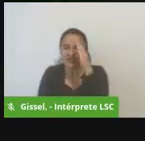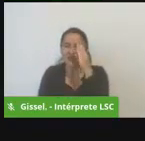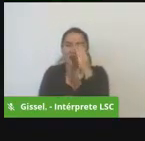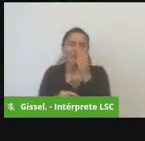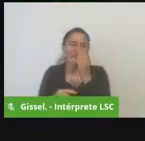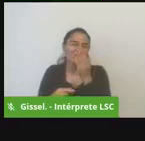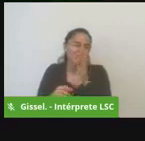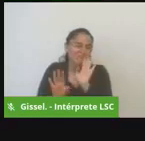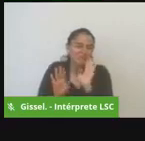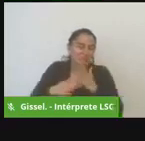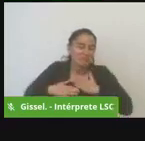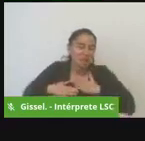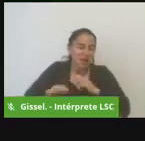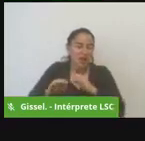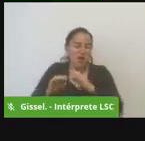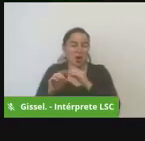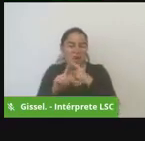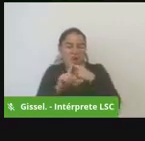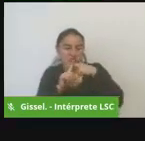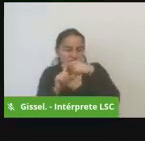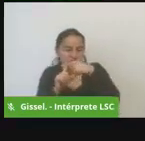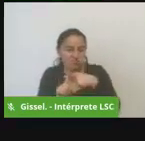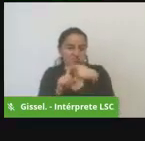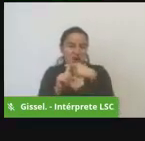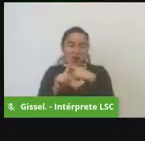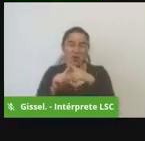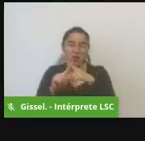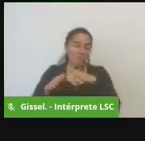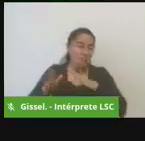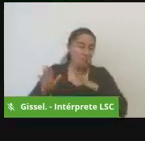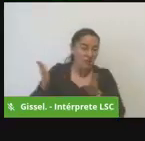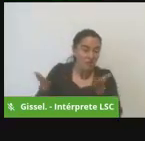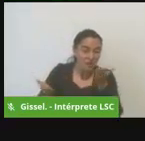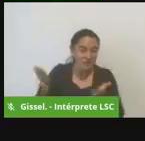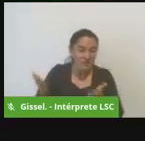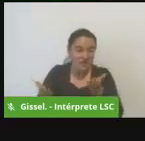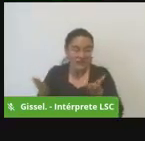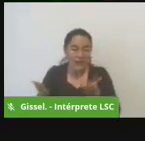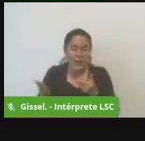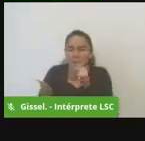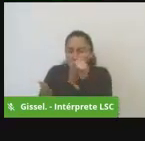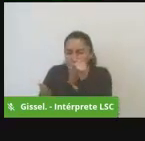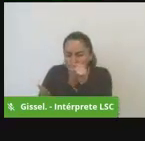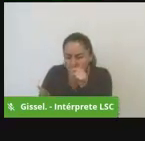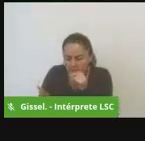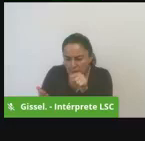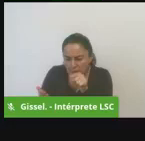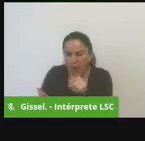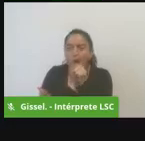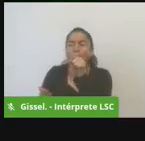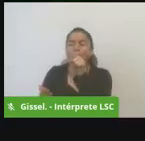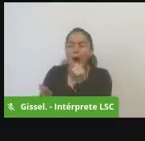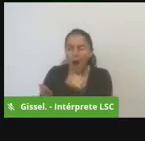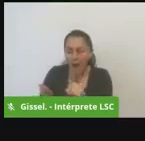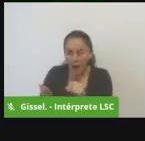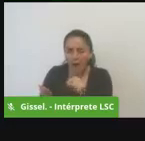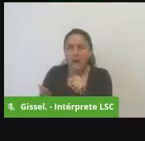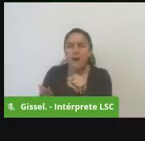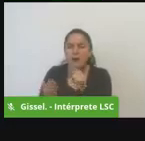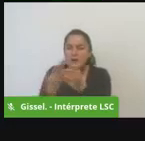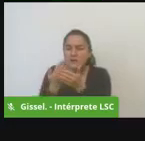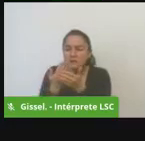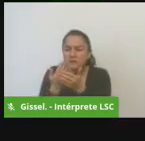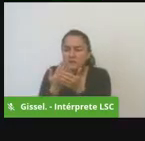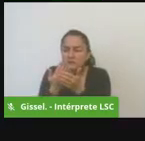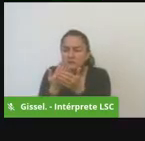pues también se garantizará y una mayor efectividad en la reacción por parte de las